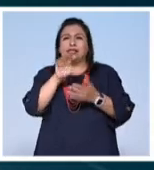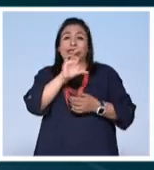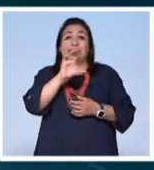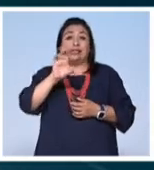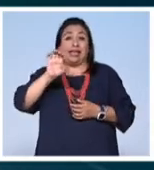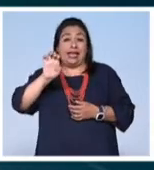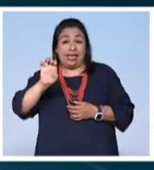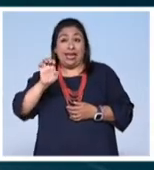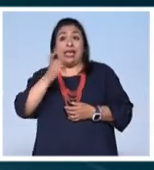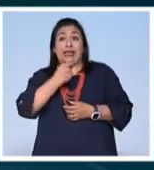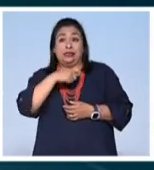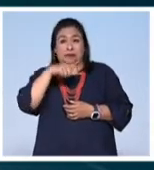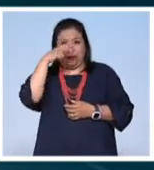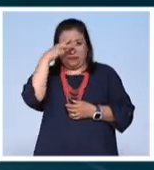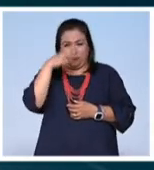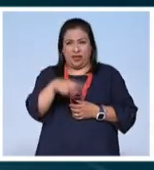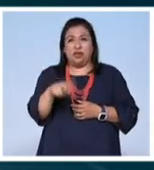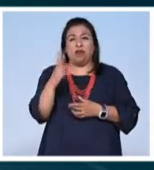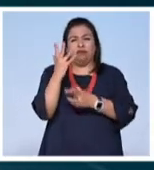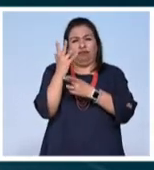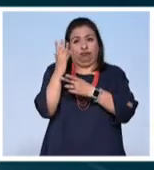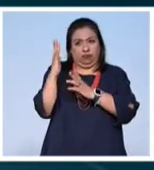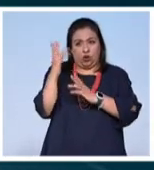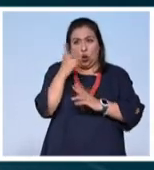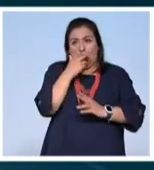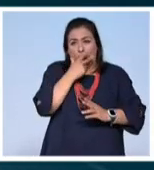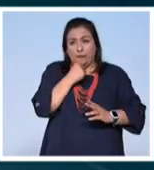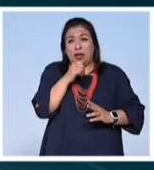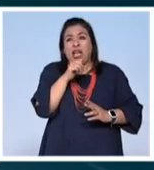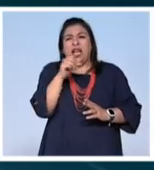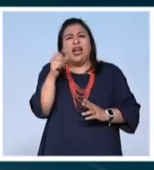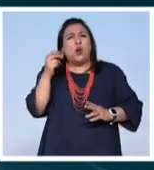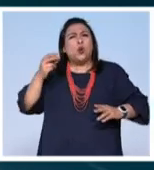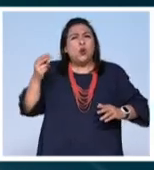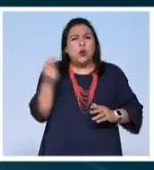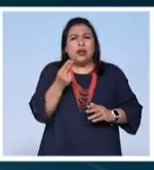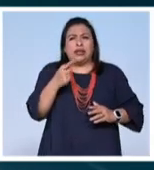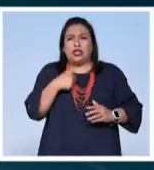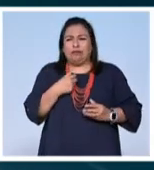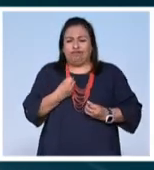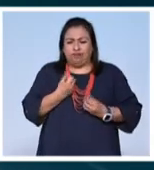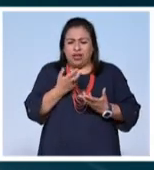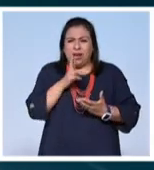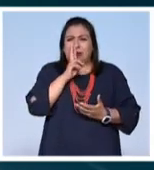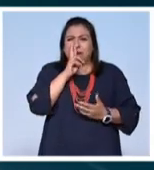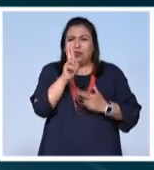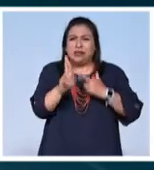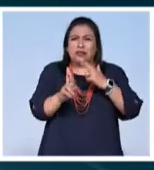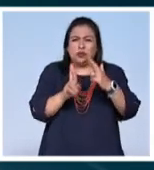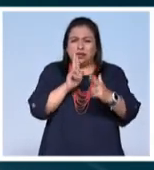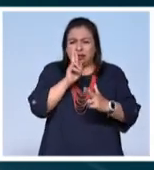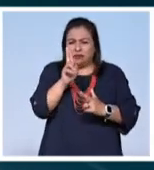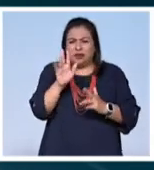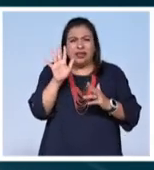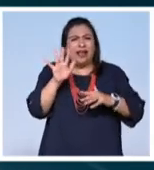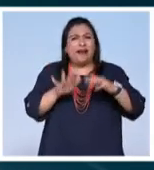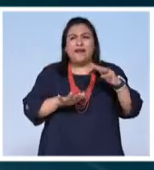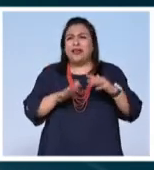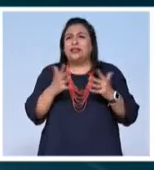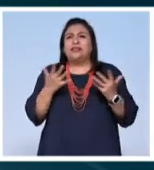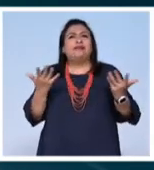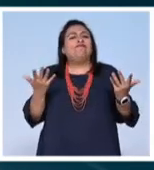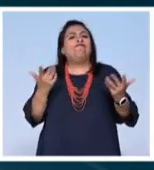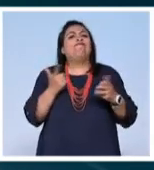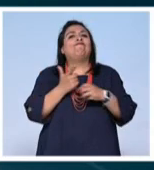España en México provino en sus propias palabras de una urgente necesidad de respuestas esas que muchas veces